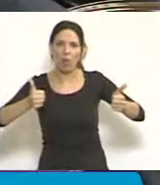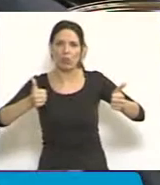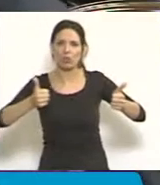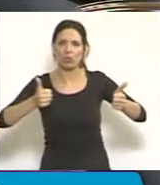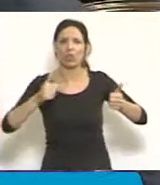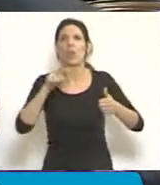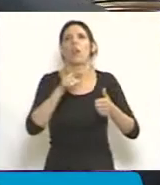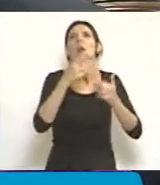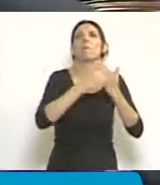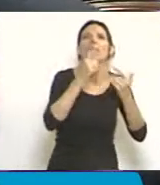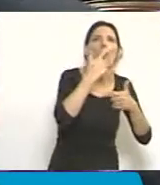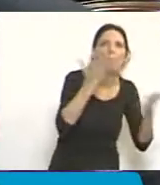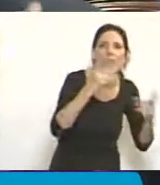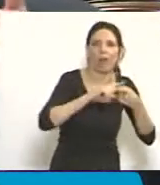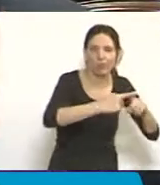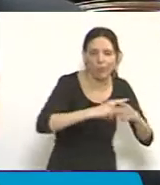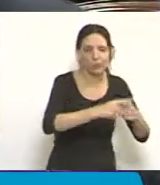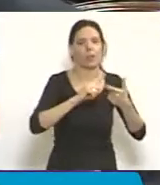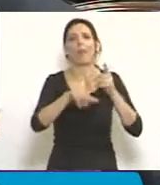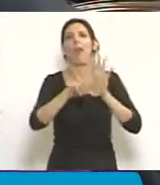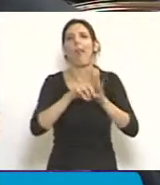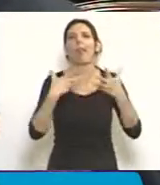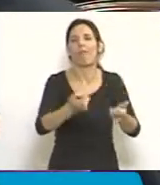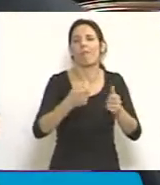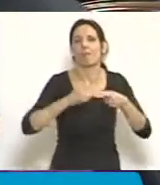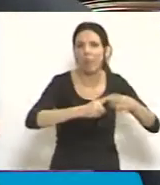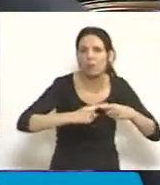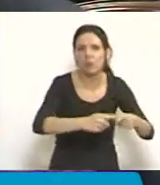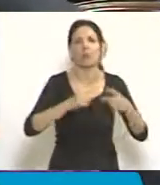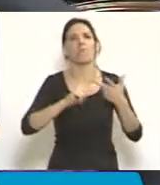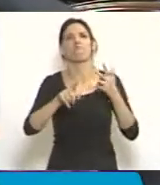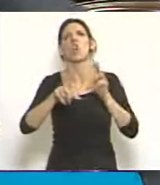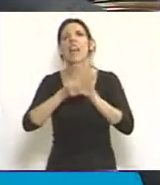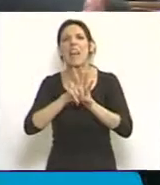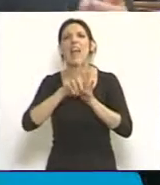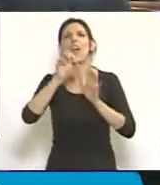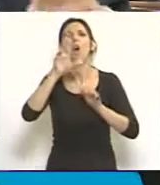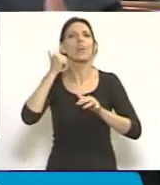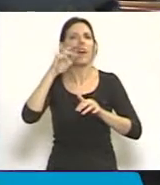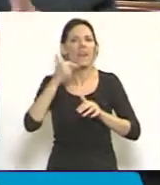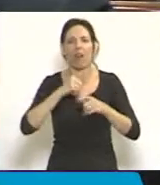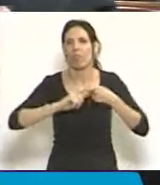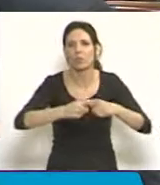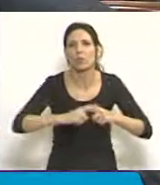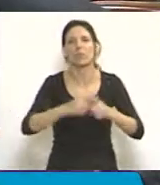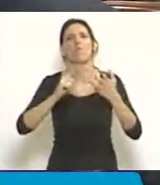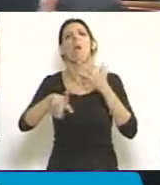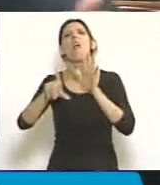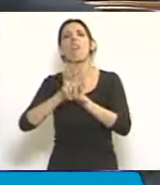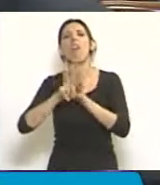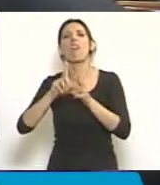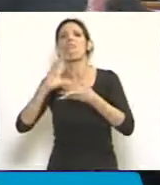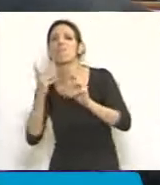Ministerio Público, estamos discutiendo la ley del Sistema de Defensa, estamos discutiendo la ley orgánica, estamos discutiendo la ley de implementación.